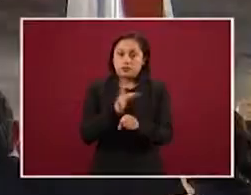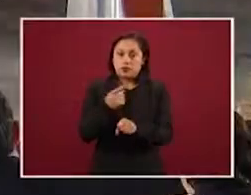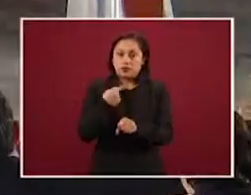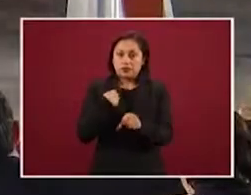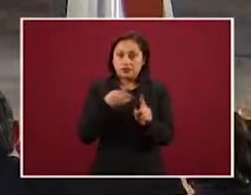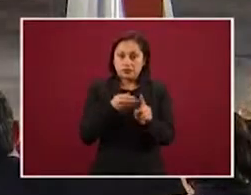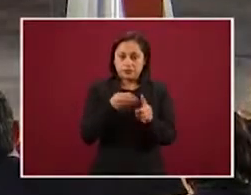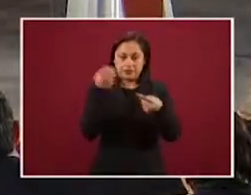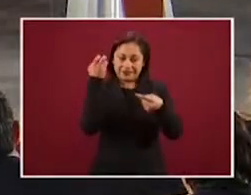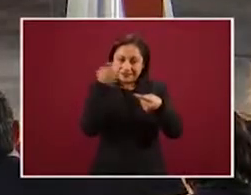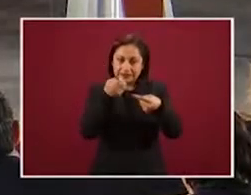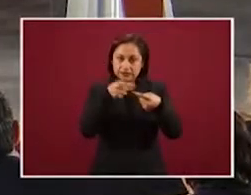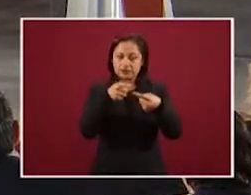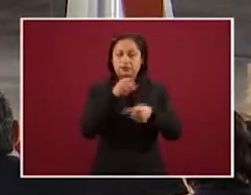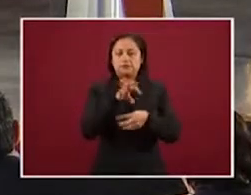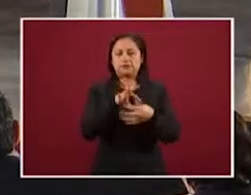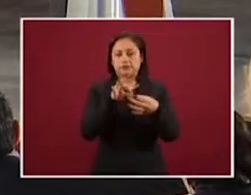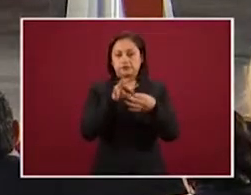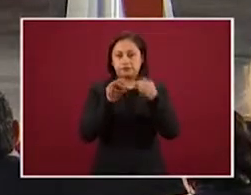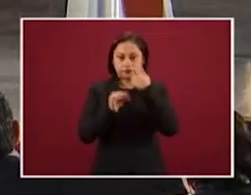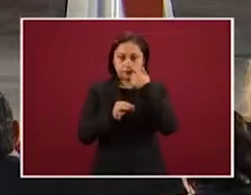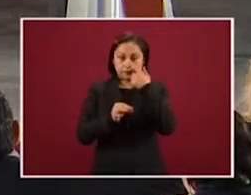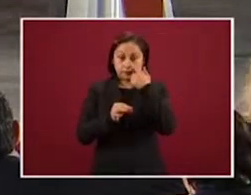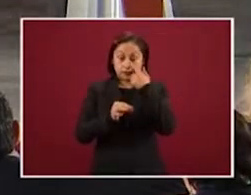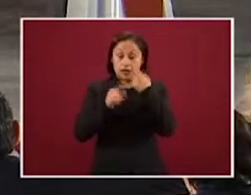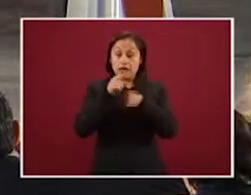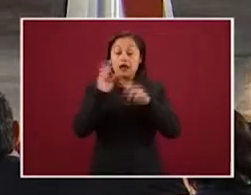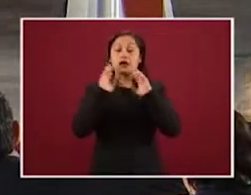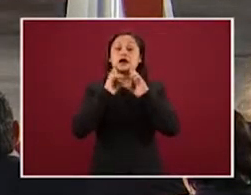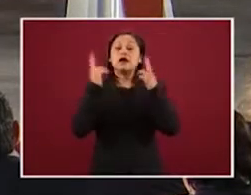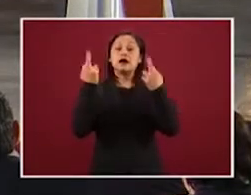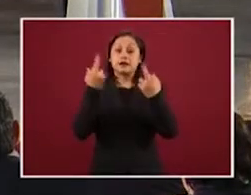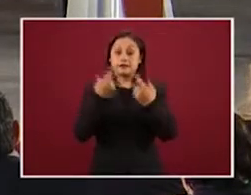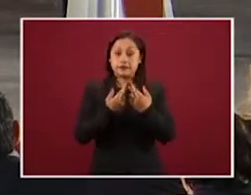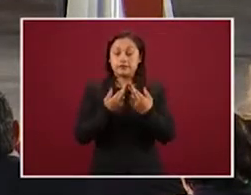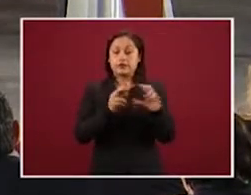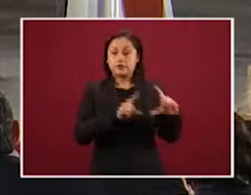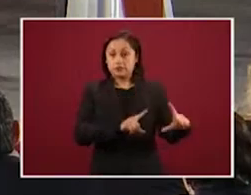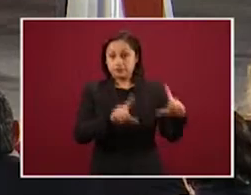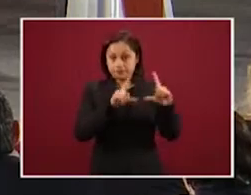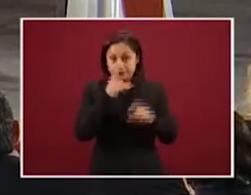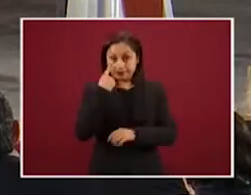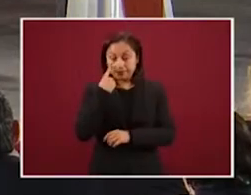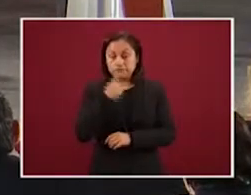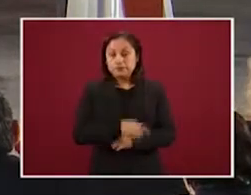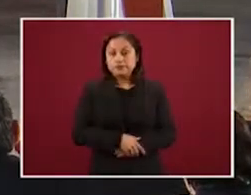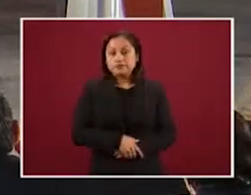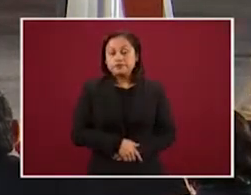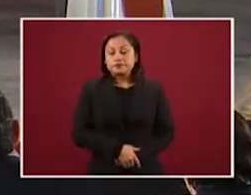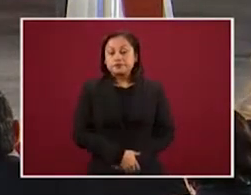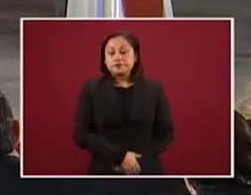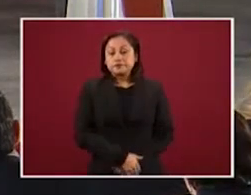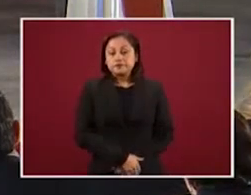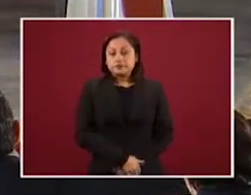En la reunión ya aparecieron, la siguiente por favor, la reunión con los